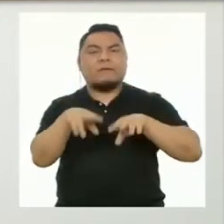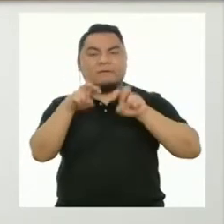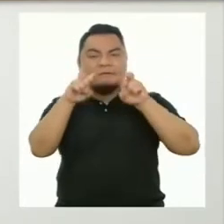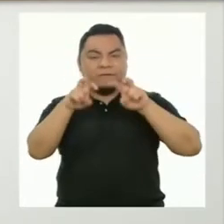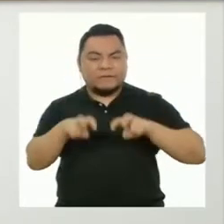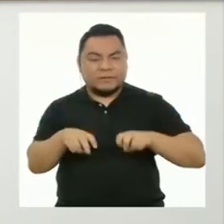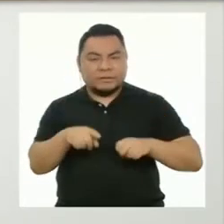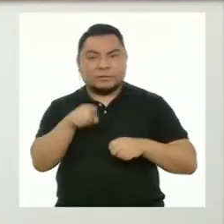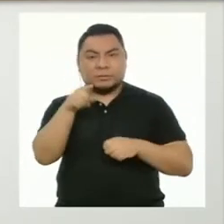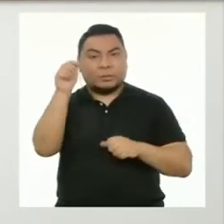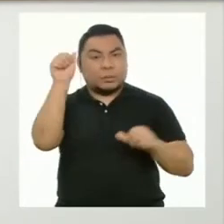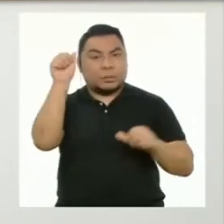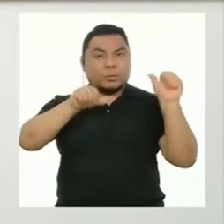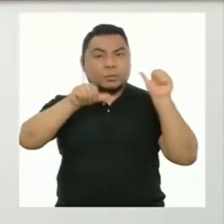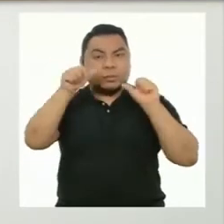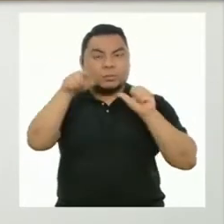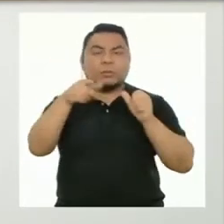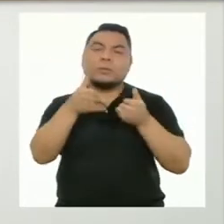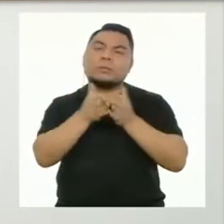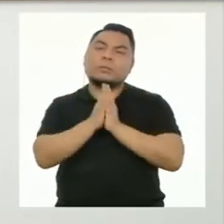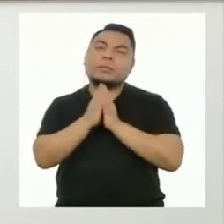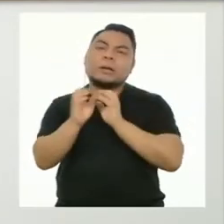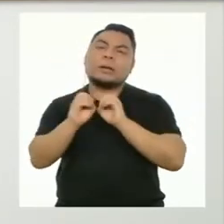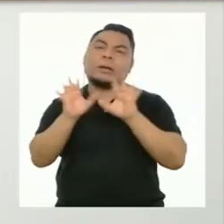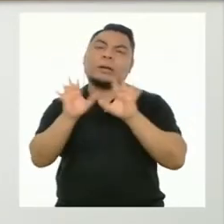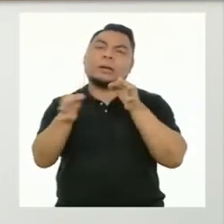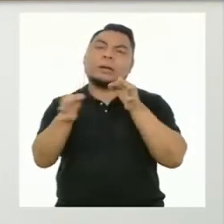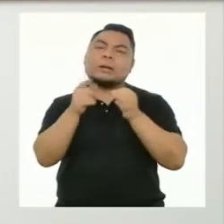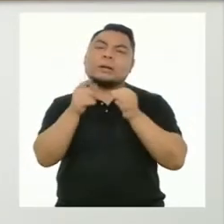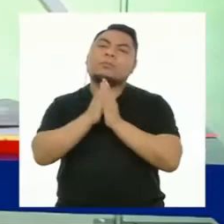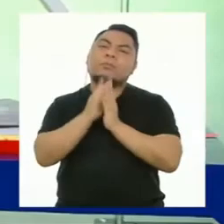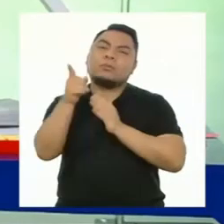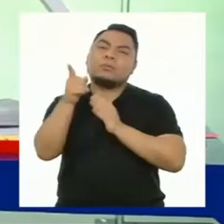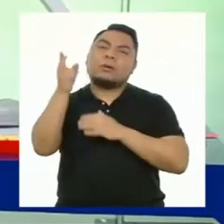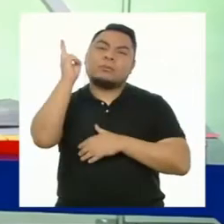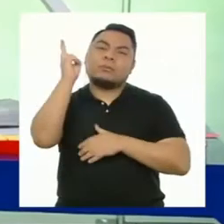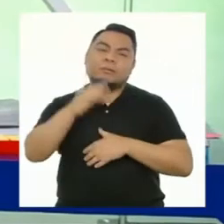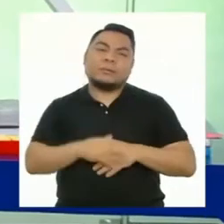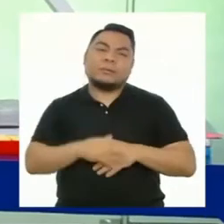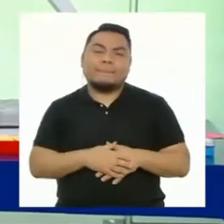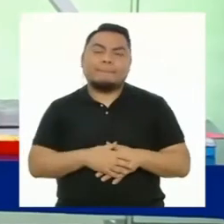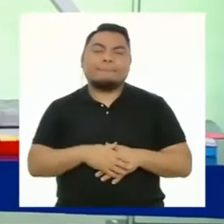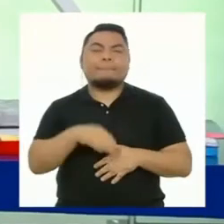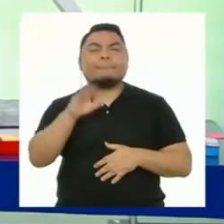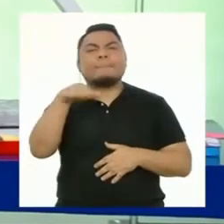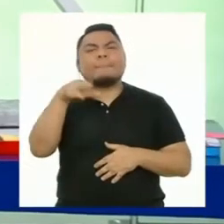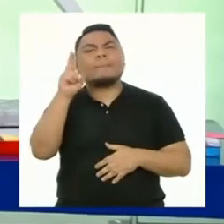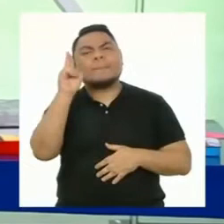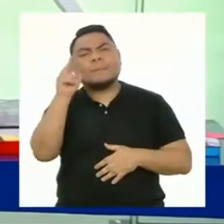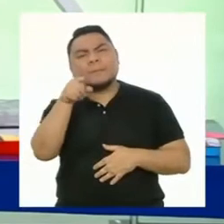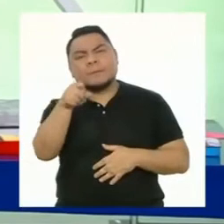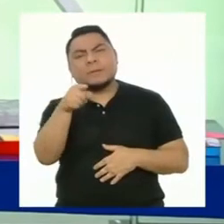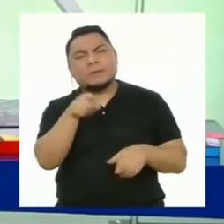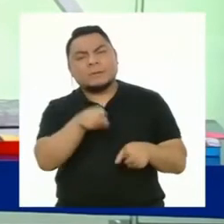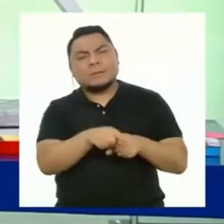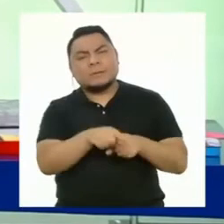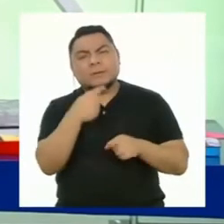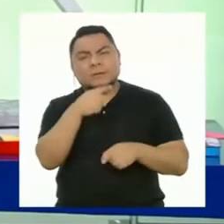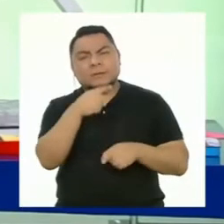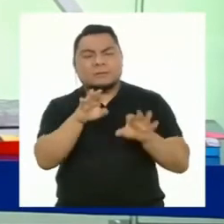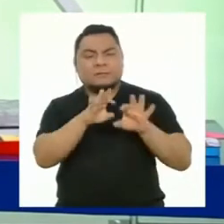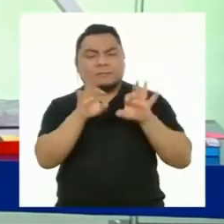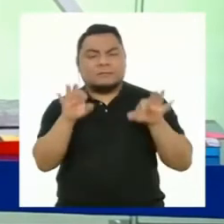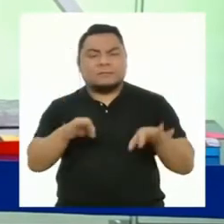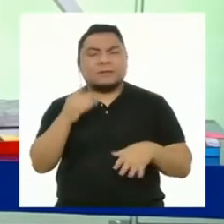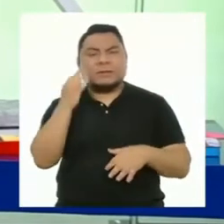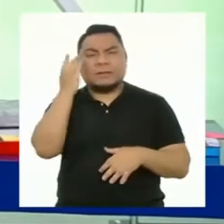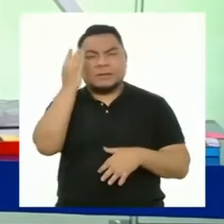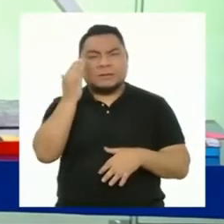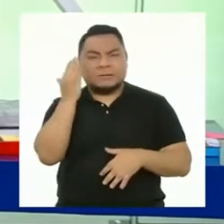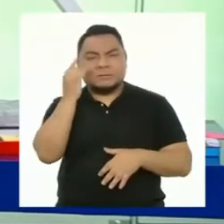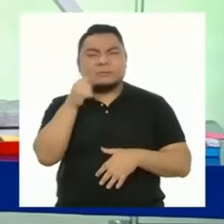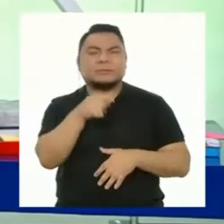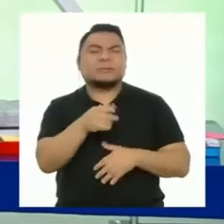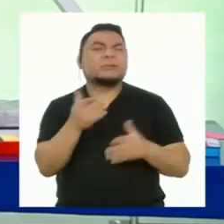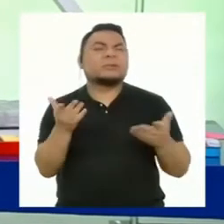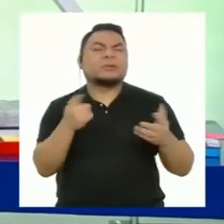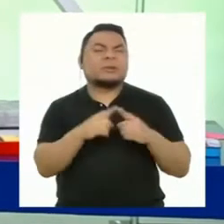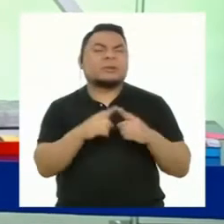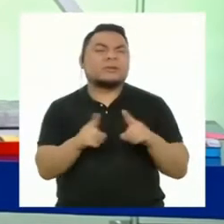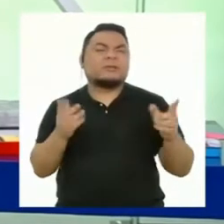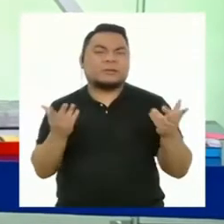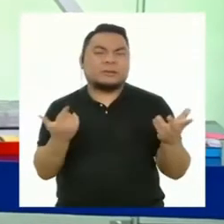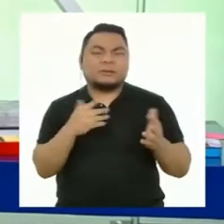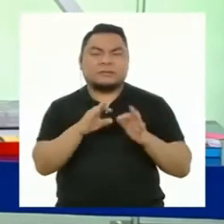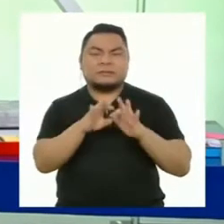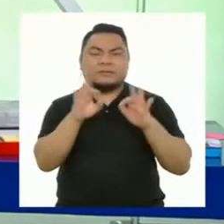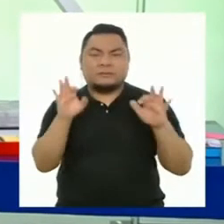y si tienen dudas, pedir aclaraciones a sus profesores. Profesor, también mencionó la ficha de reflexión. ¿En qué